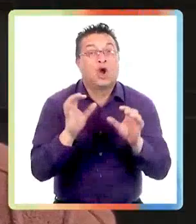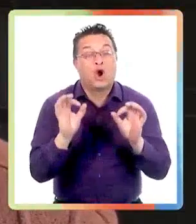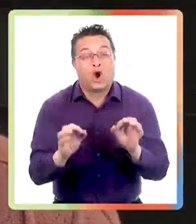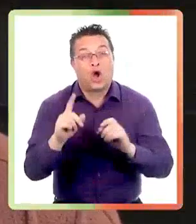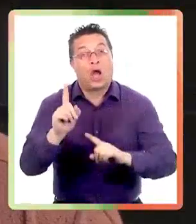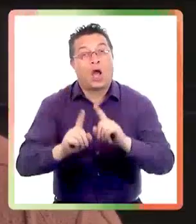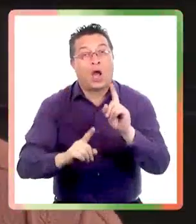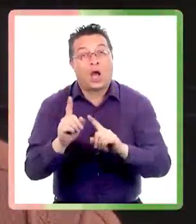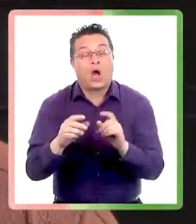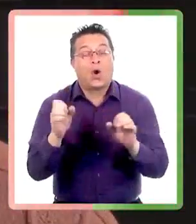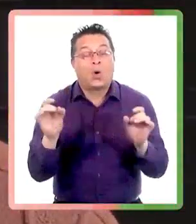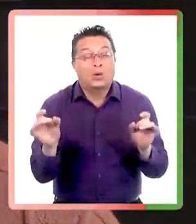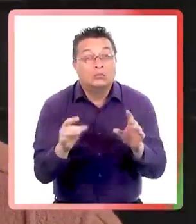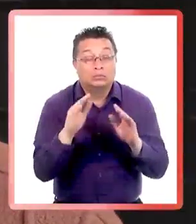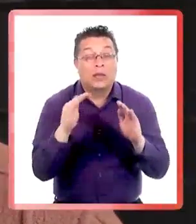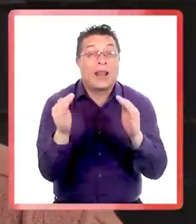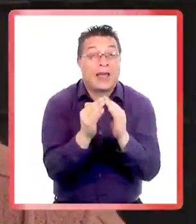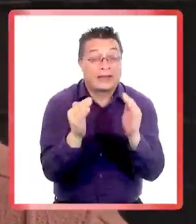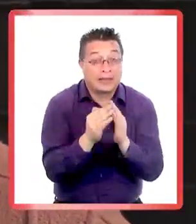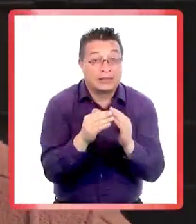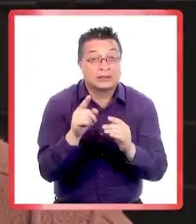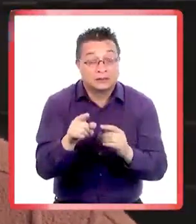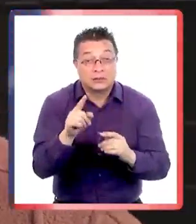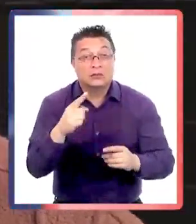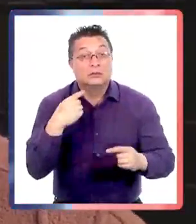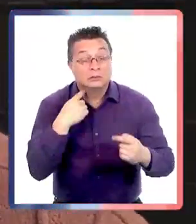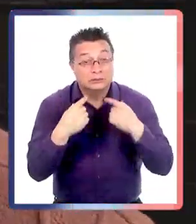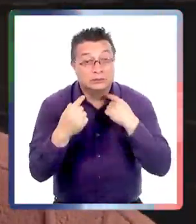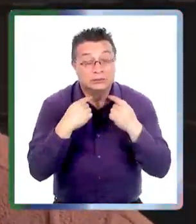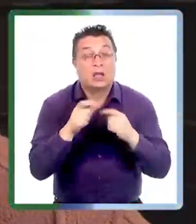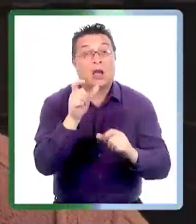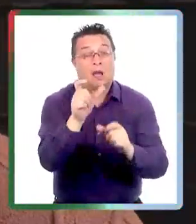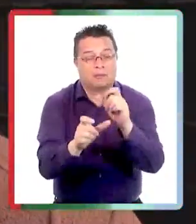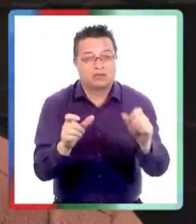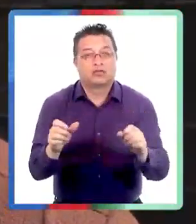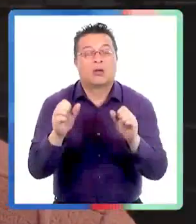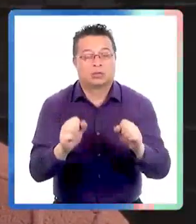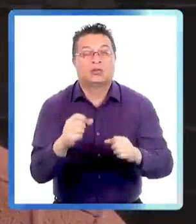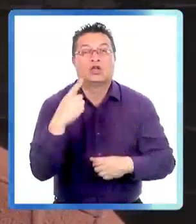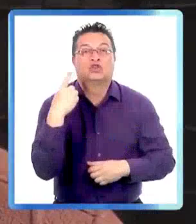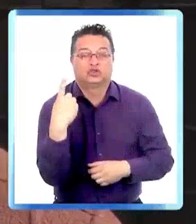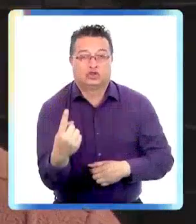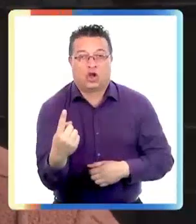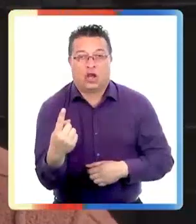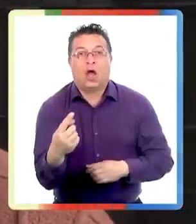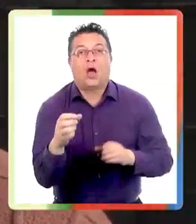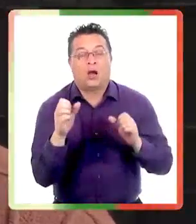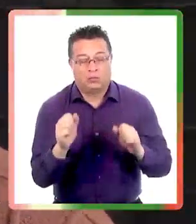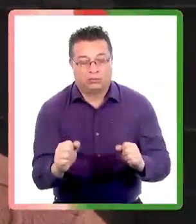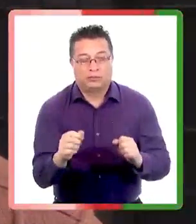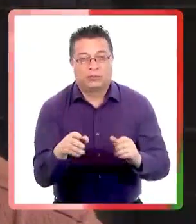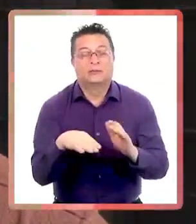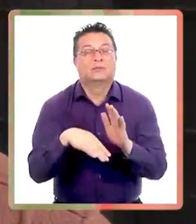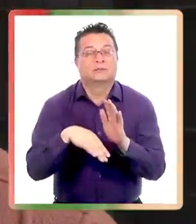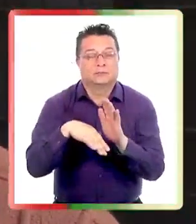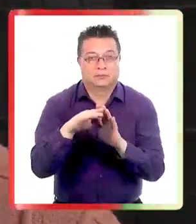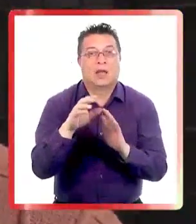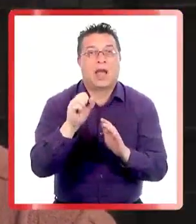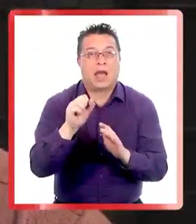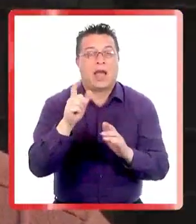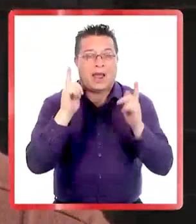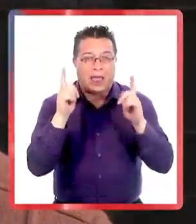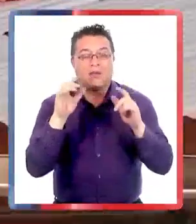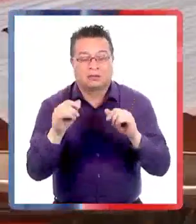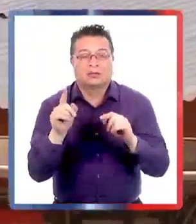algún imprevisto que suceda en las casas la persona puede estar sola entonces puede recurrir a la alarma y así